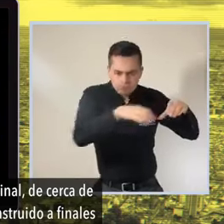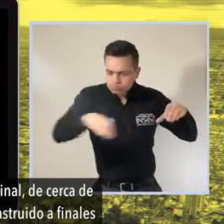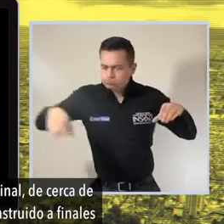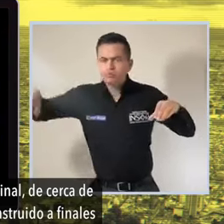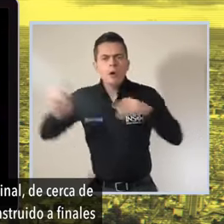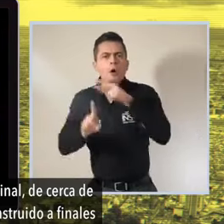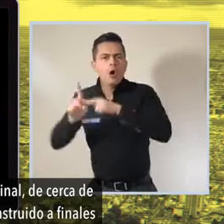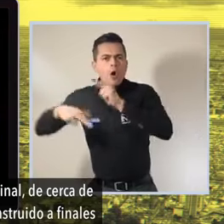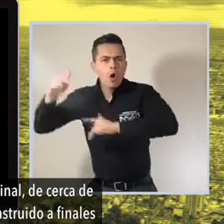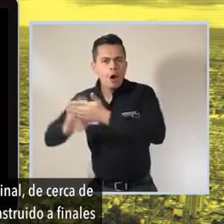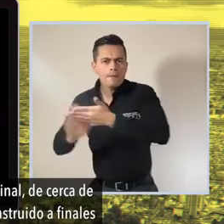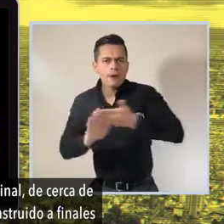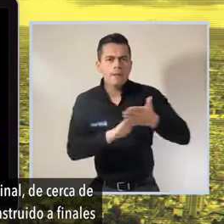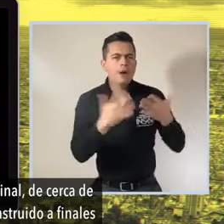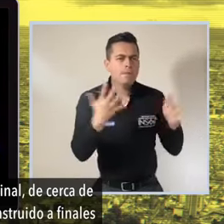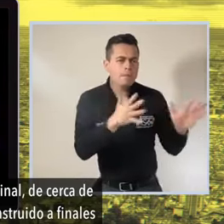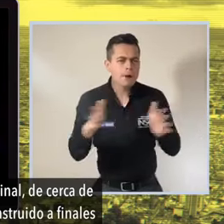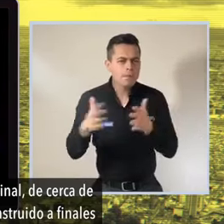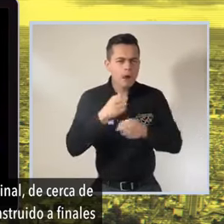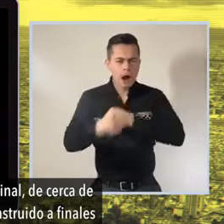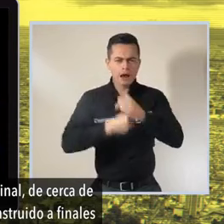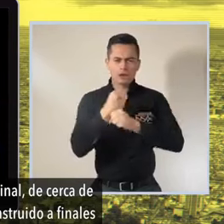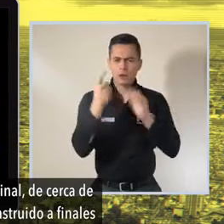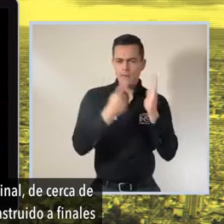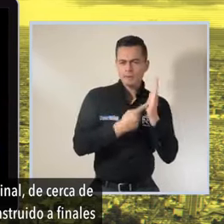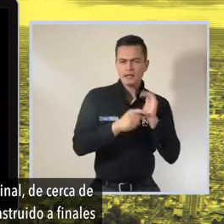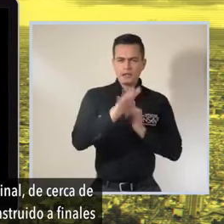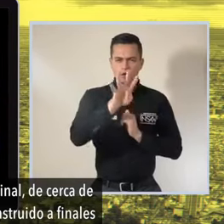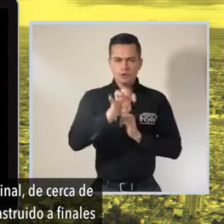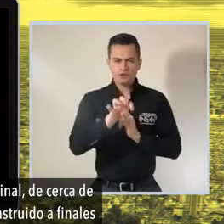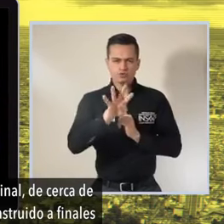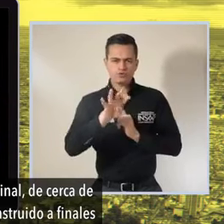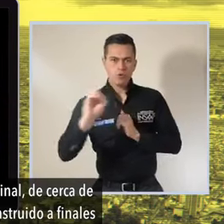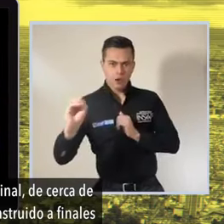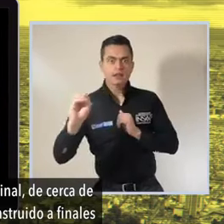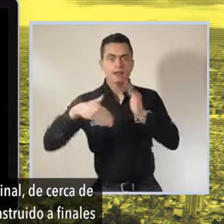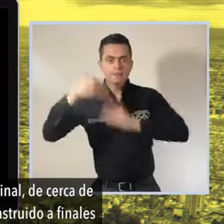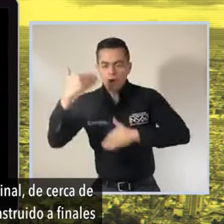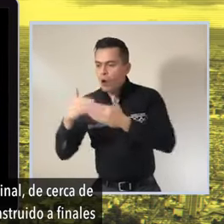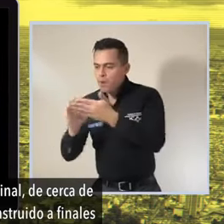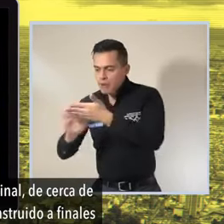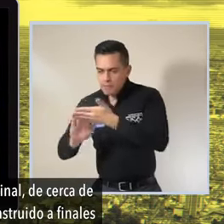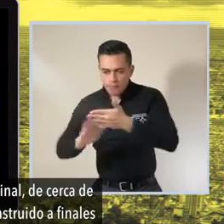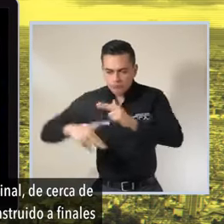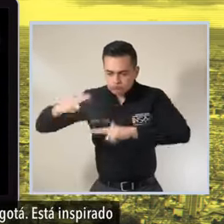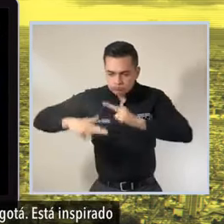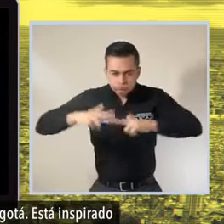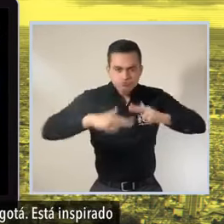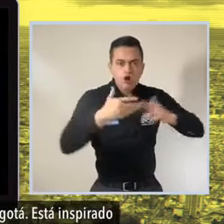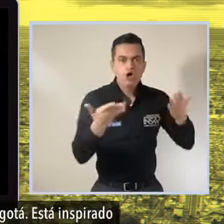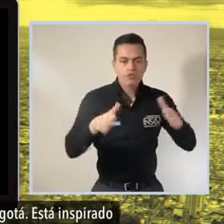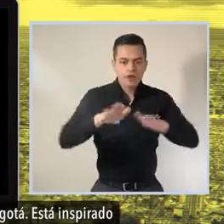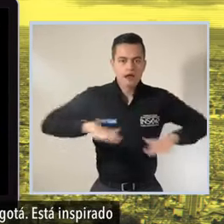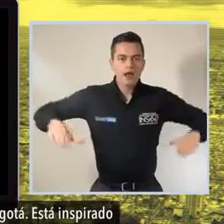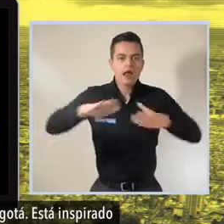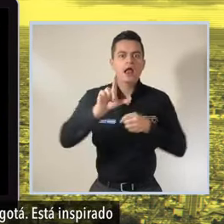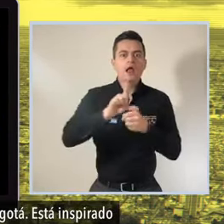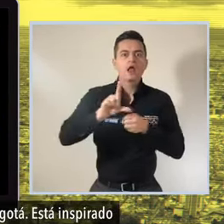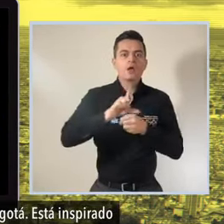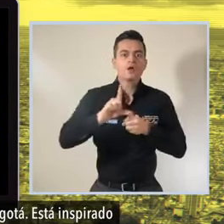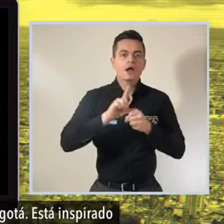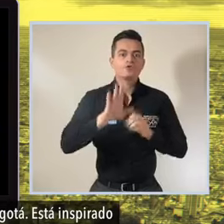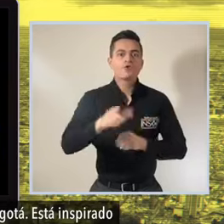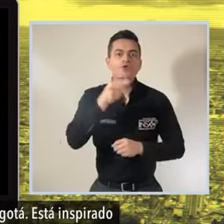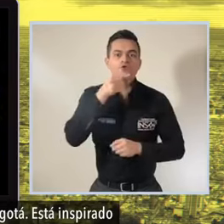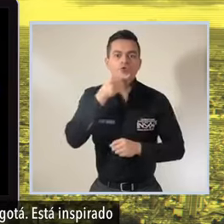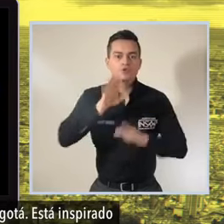extensión comenzó a ser construido a finales de la década de los 40 en la localidad de